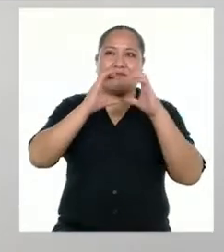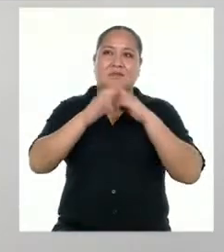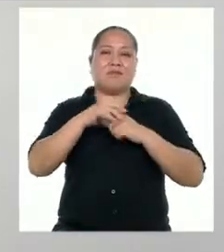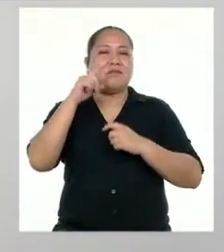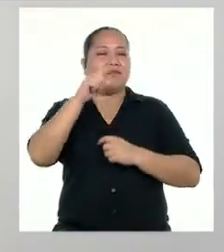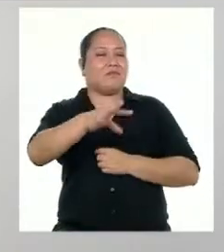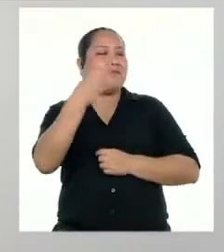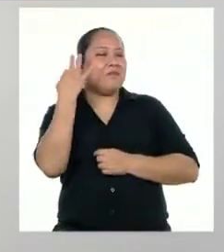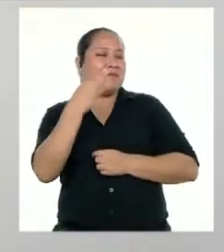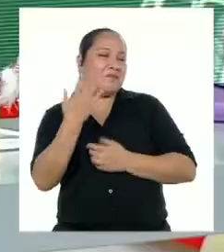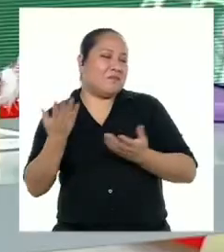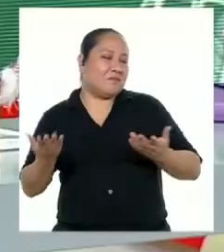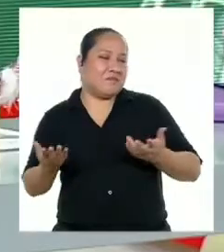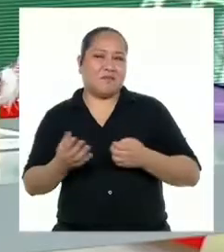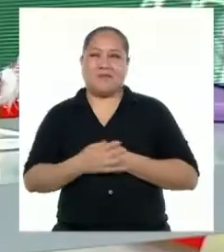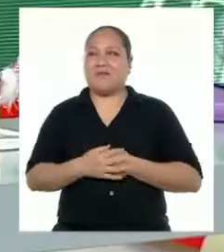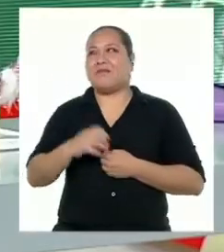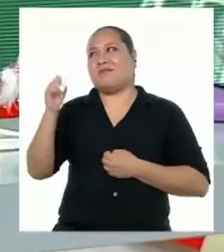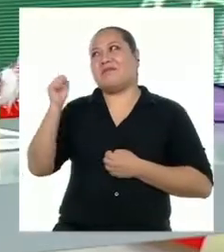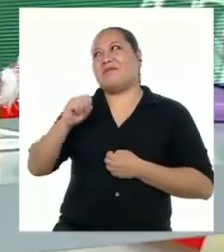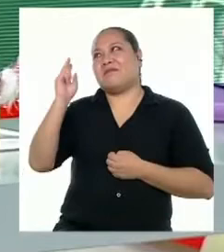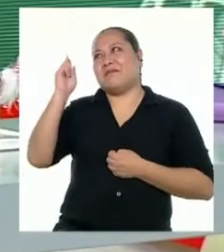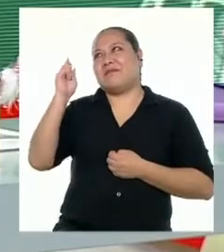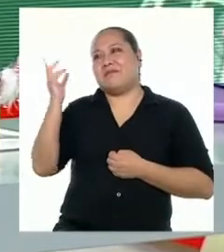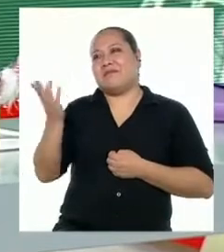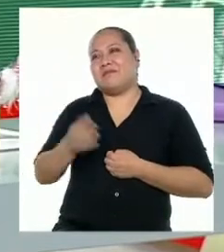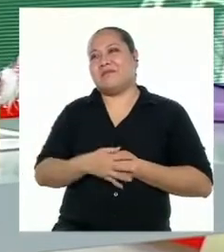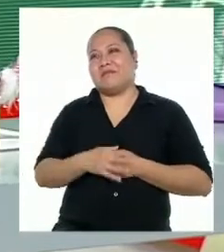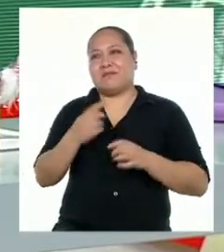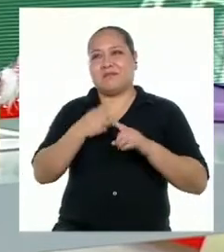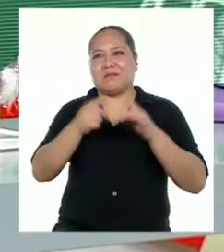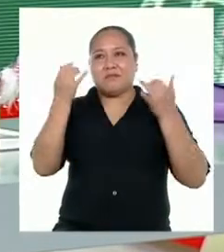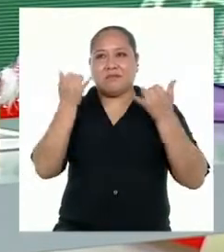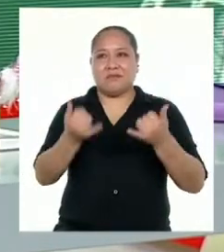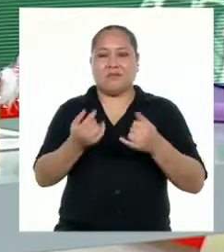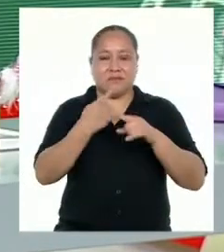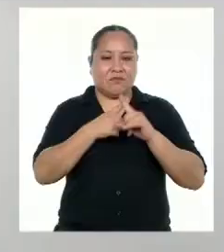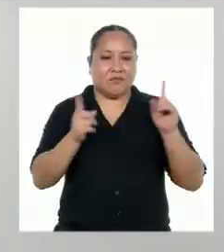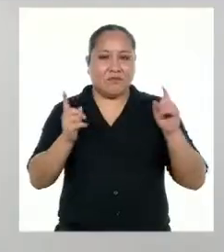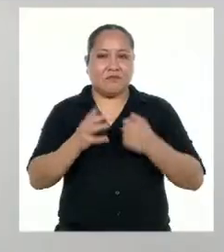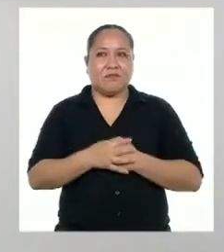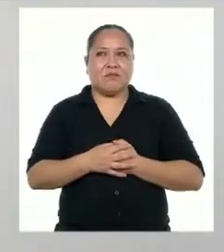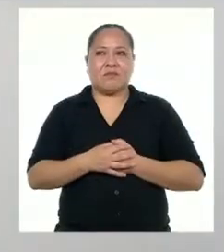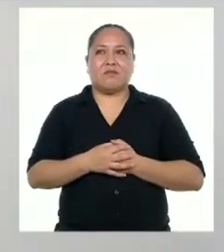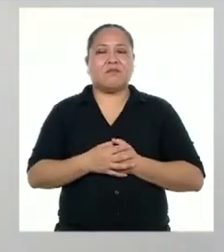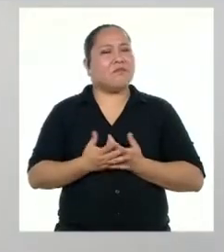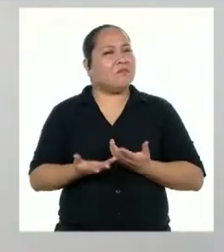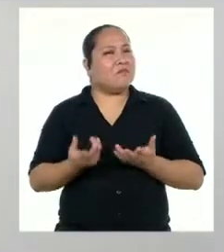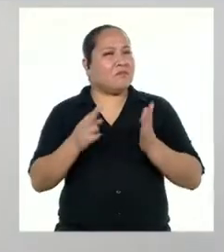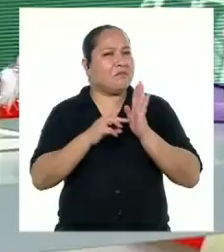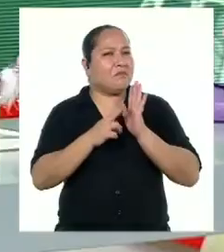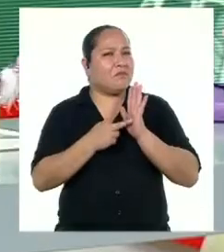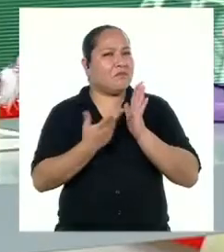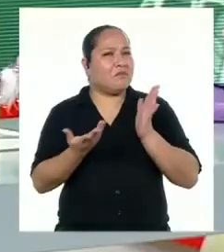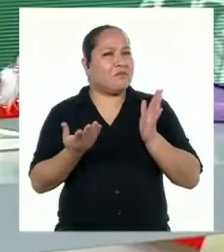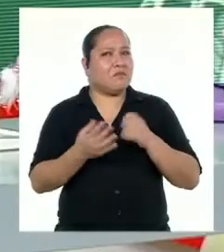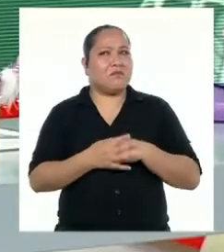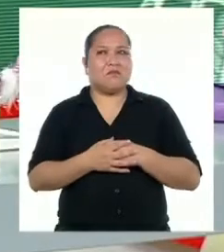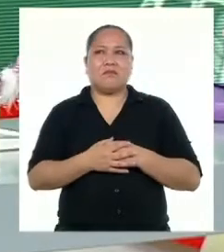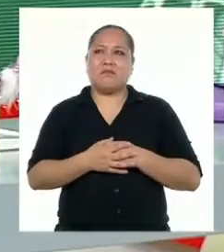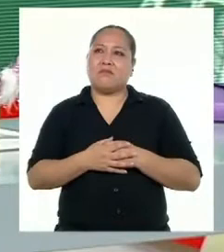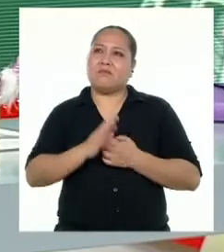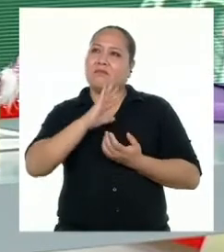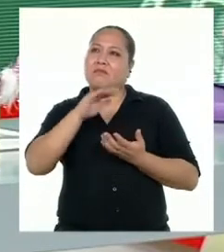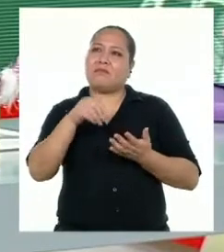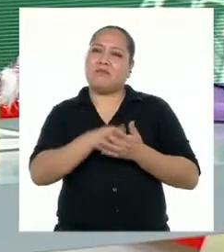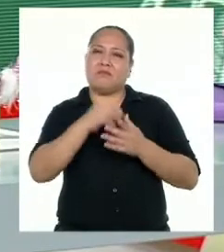Tú siempre, Yaremis. Obvio, pues, profesora. Pero lo de hoy es diferente. ¿A qué te refieres? Es que dentro